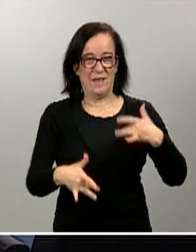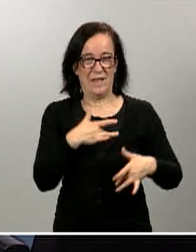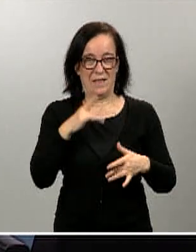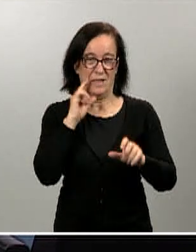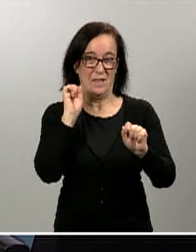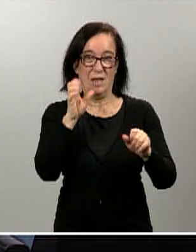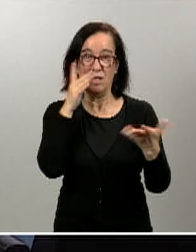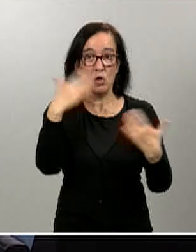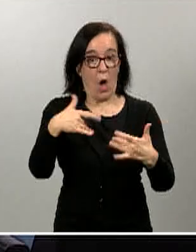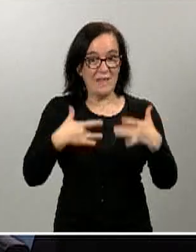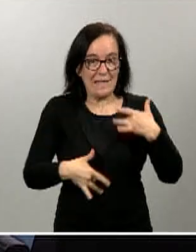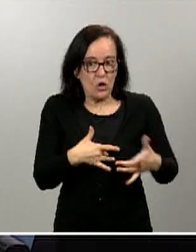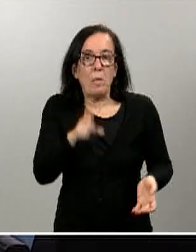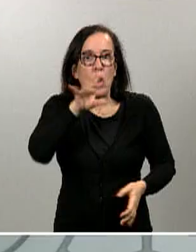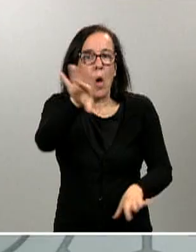tienen síntomas.